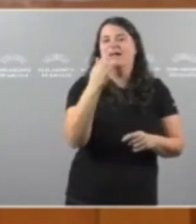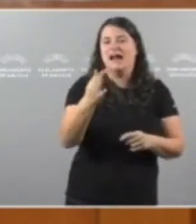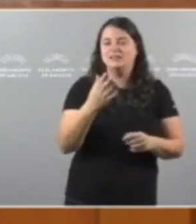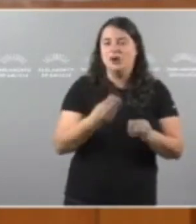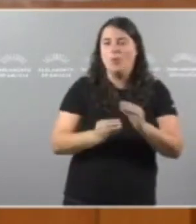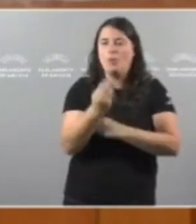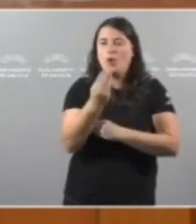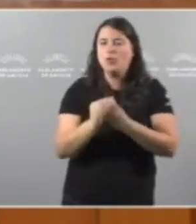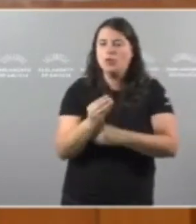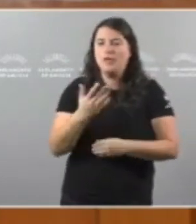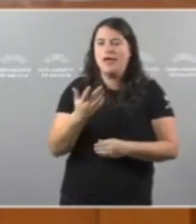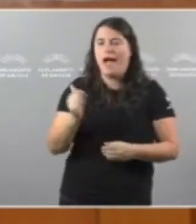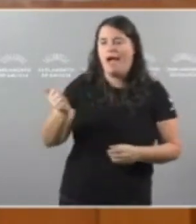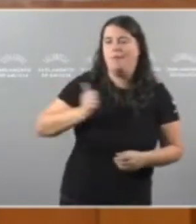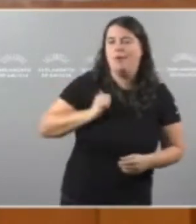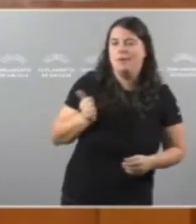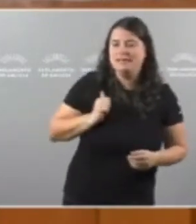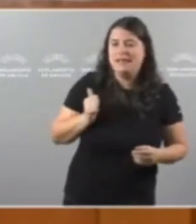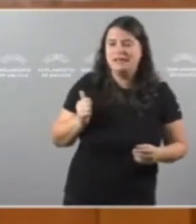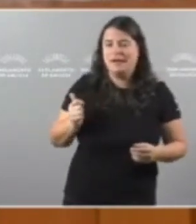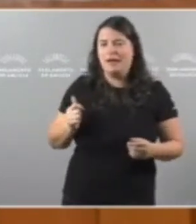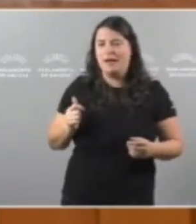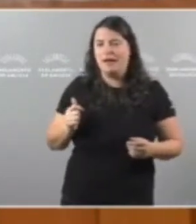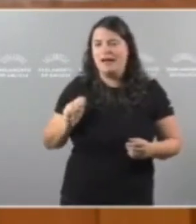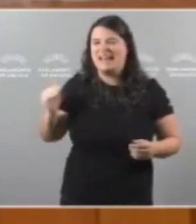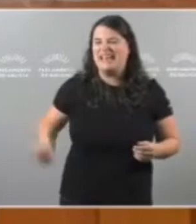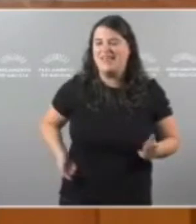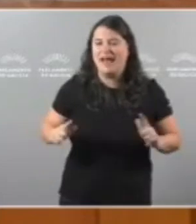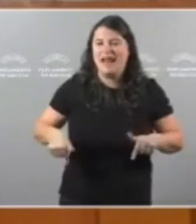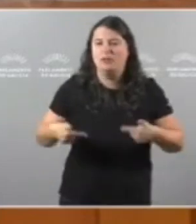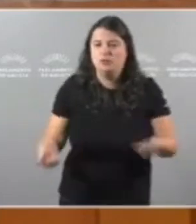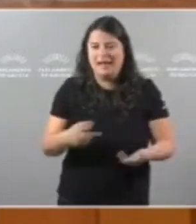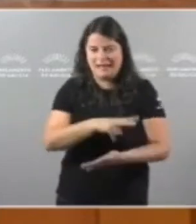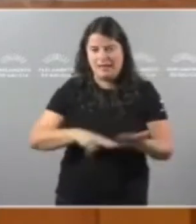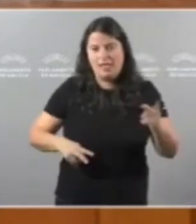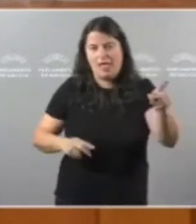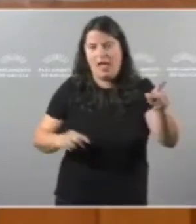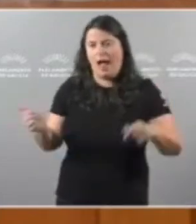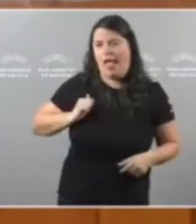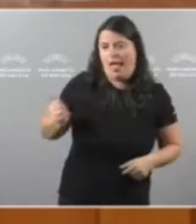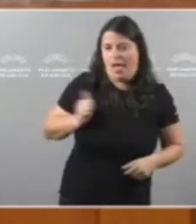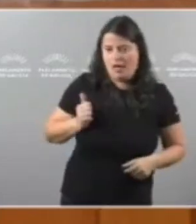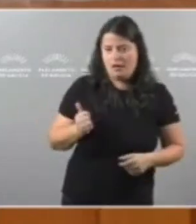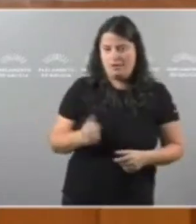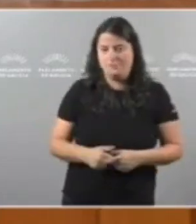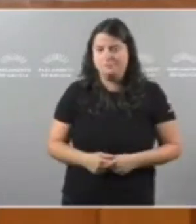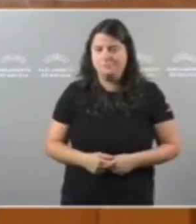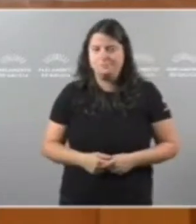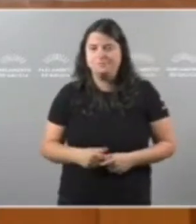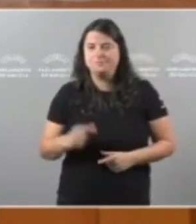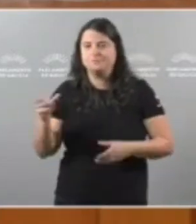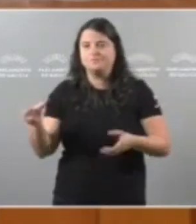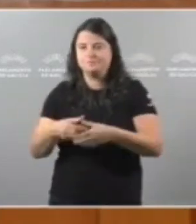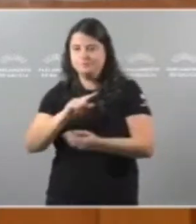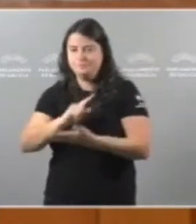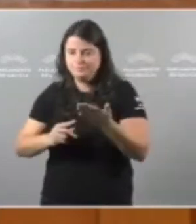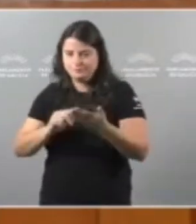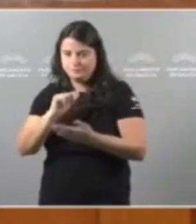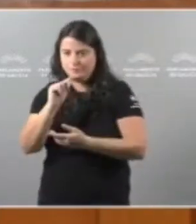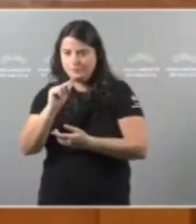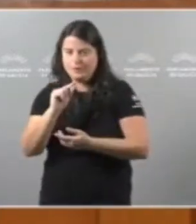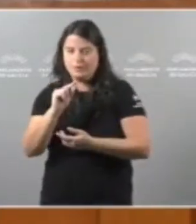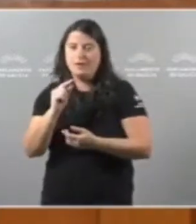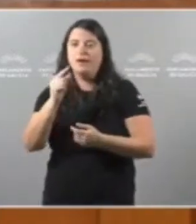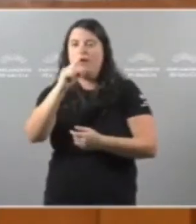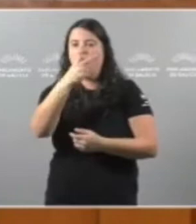Utilizando a riqueza Natural De Galiza En total A proposta fiscal Do BNG Supón 220